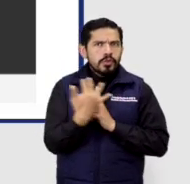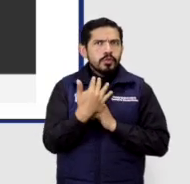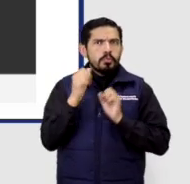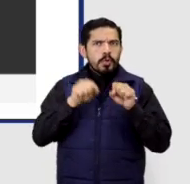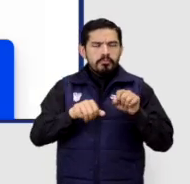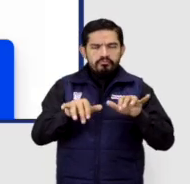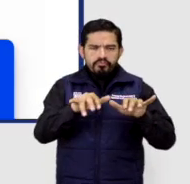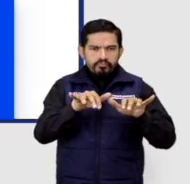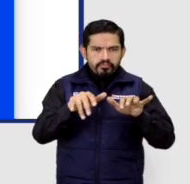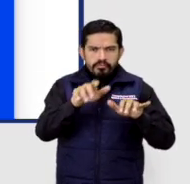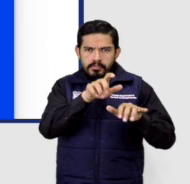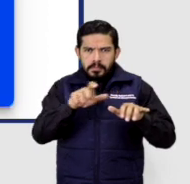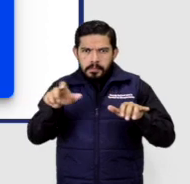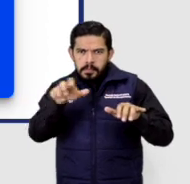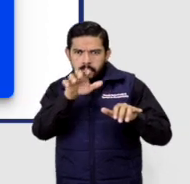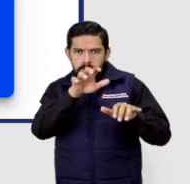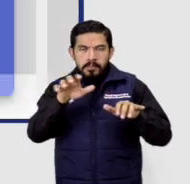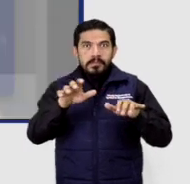sin problemas.